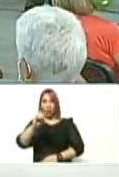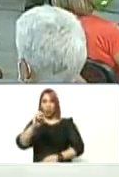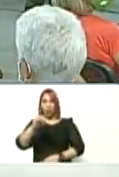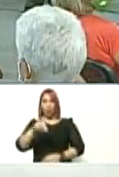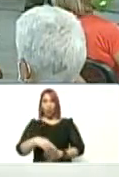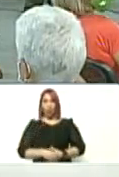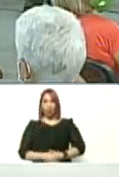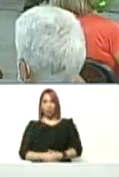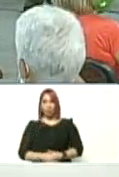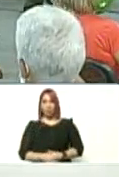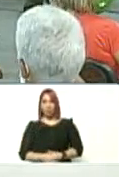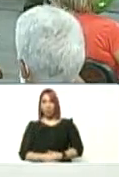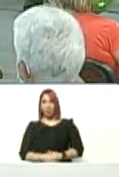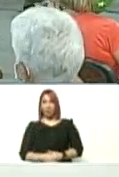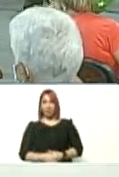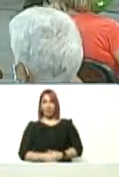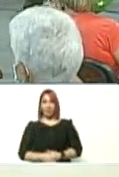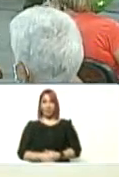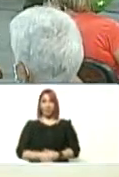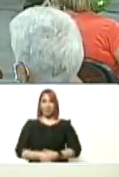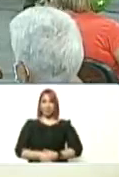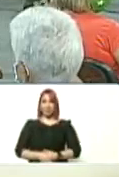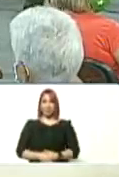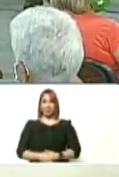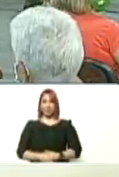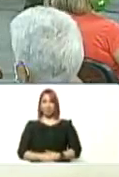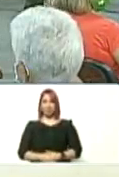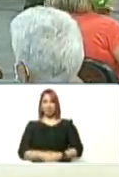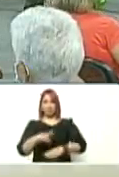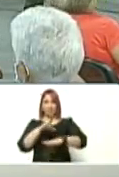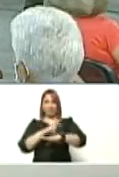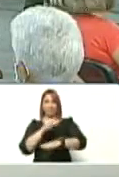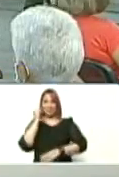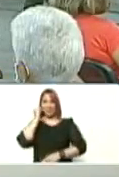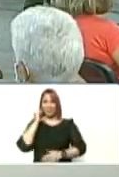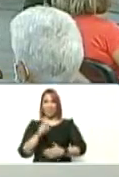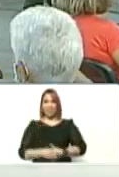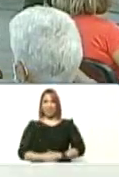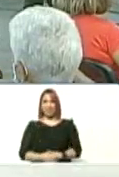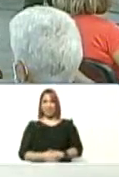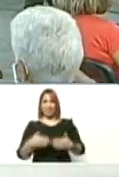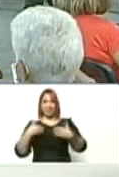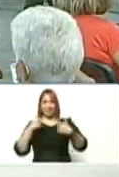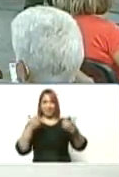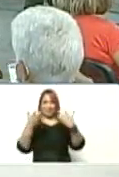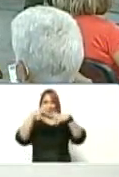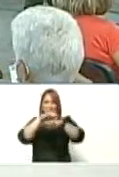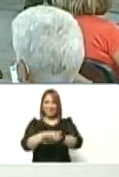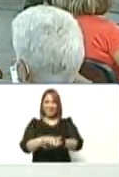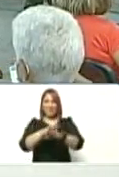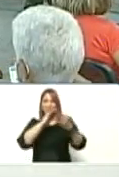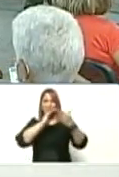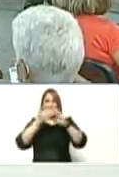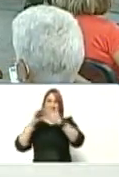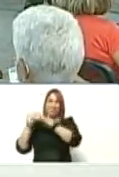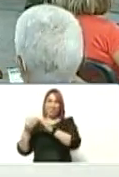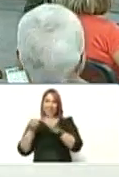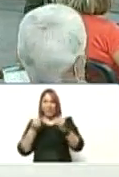y las doctoras jefas de la área de salud integral comunitaria número